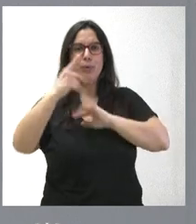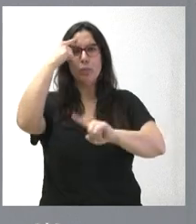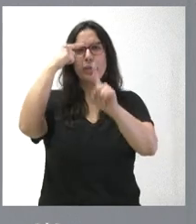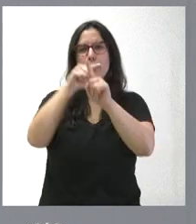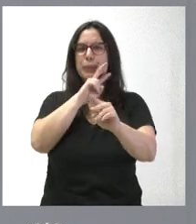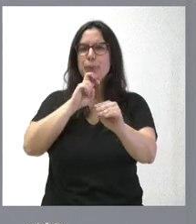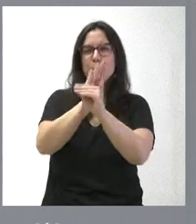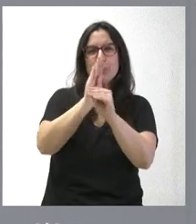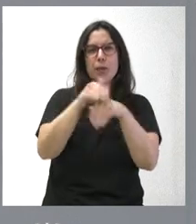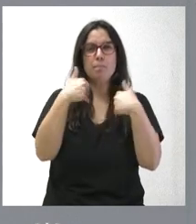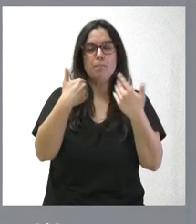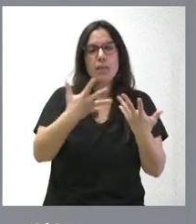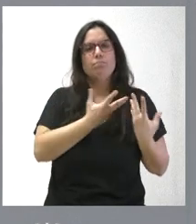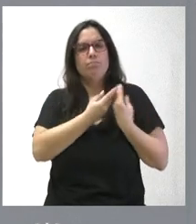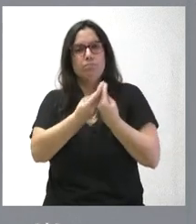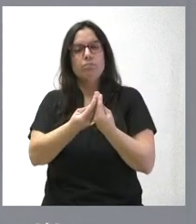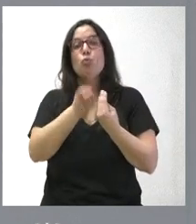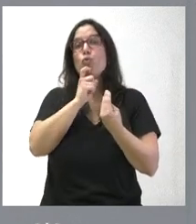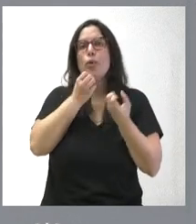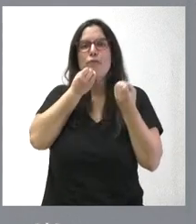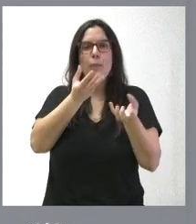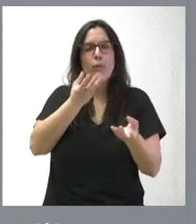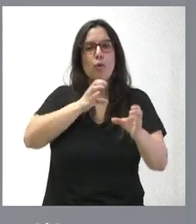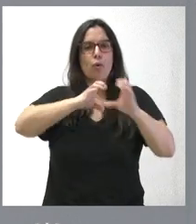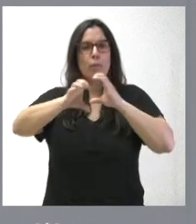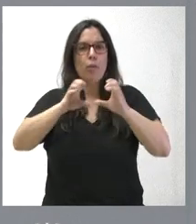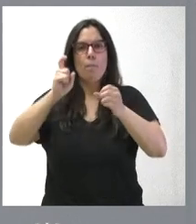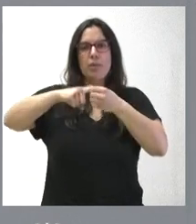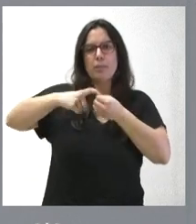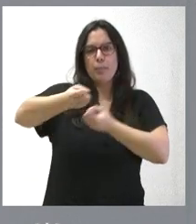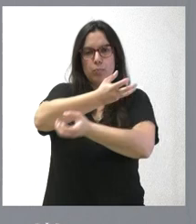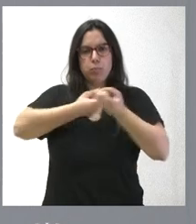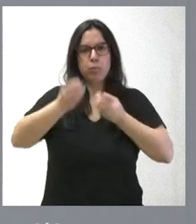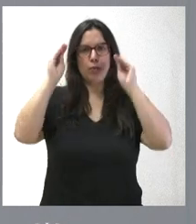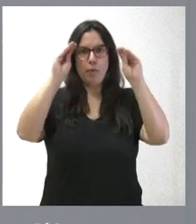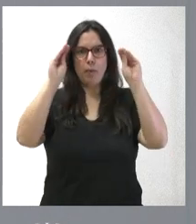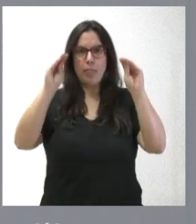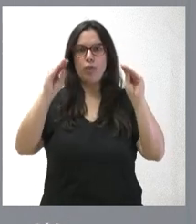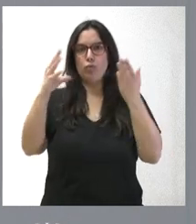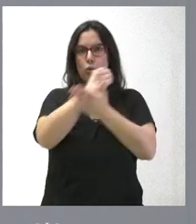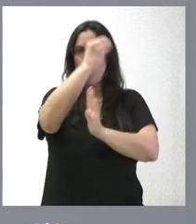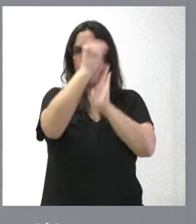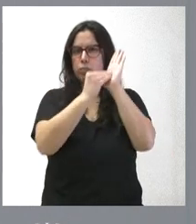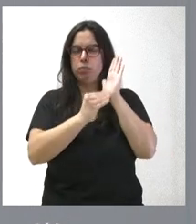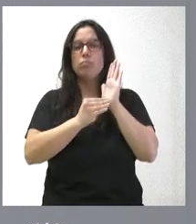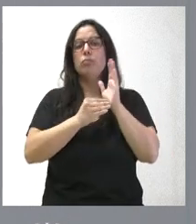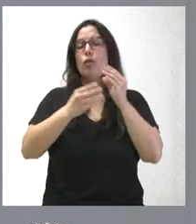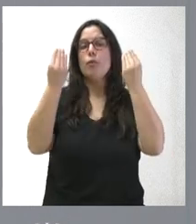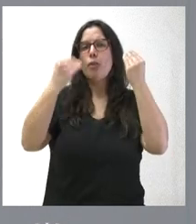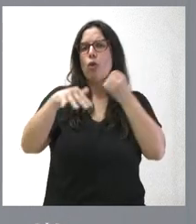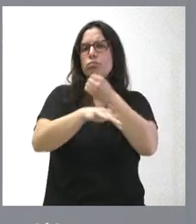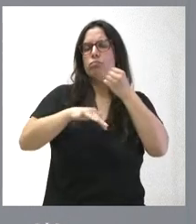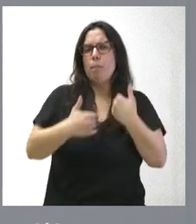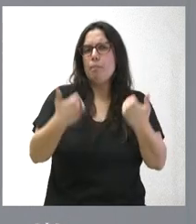aportando para ello las herramientas de la información, la comunicación, la participación y la formación, formando en competencias básicas a los